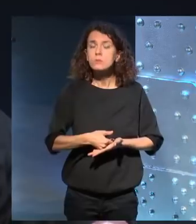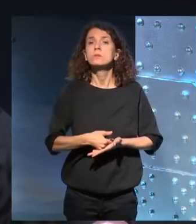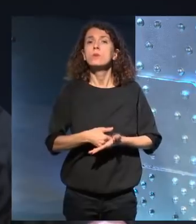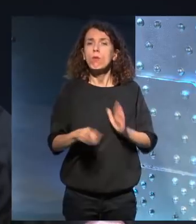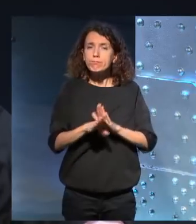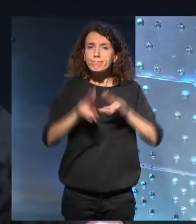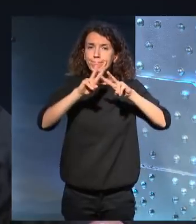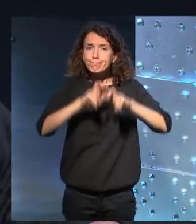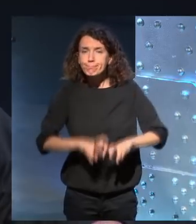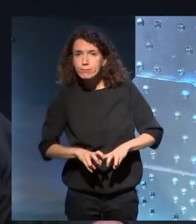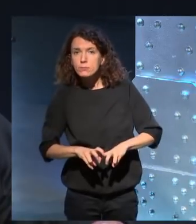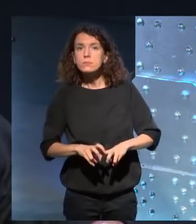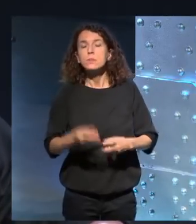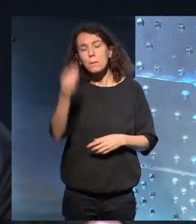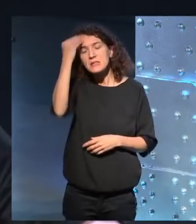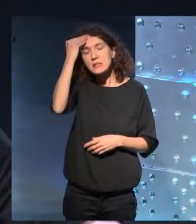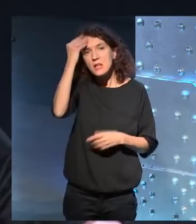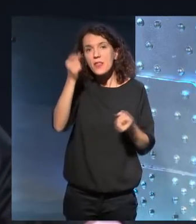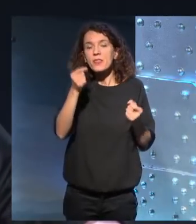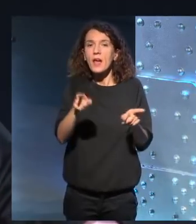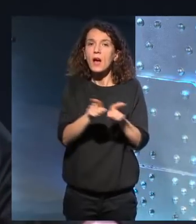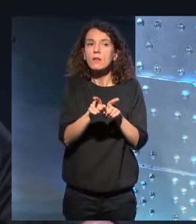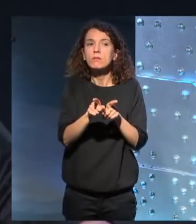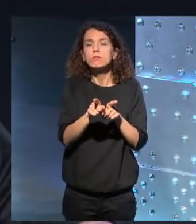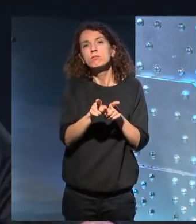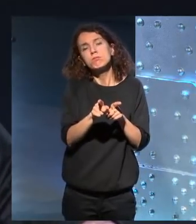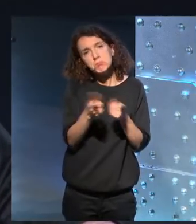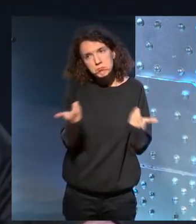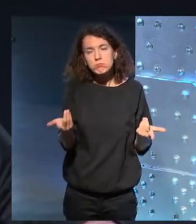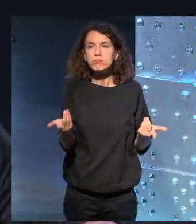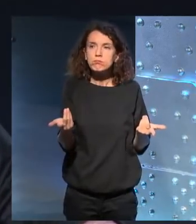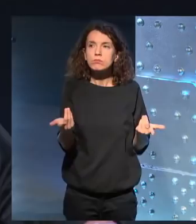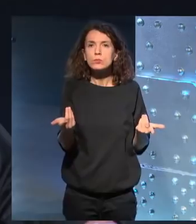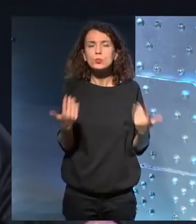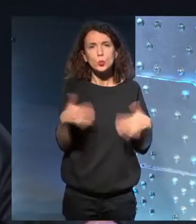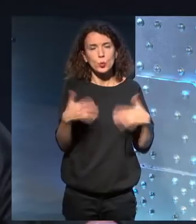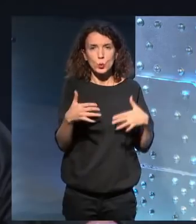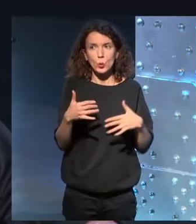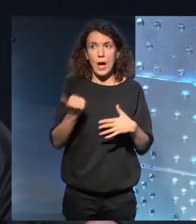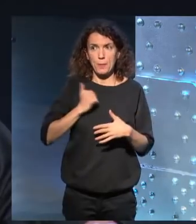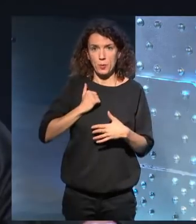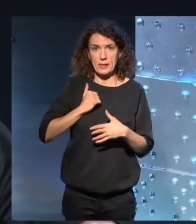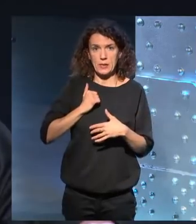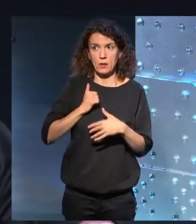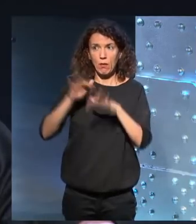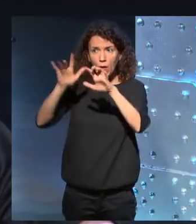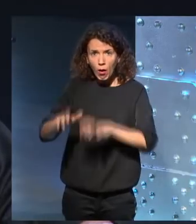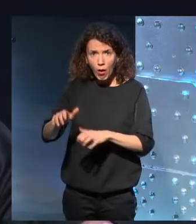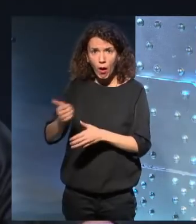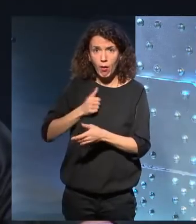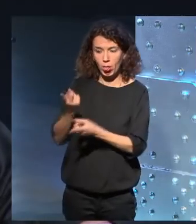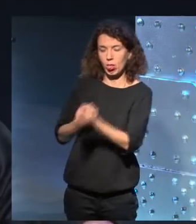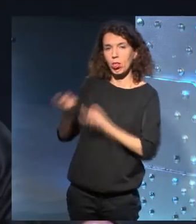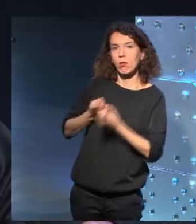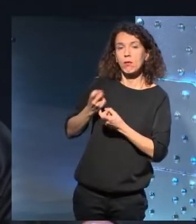haciendo, pensé en darle eso, saqué mucho de lo que había, dejé las